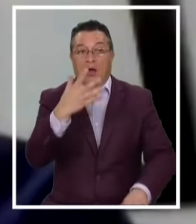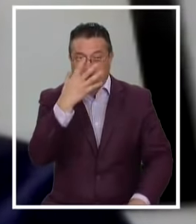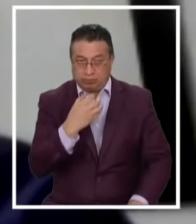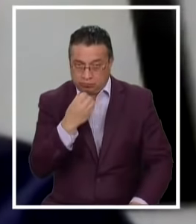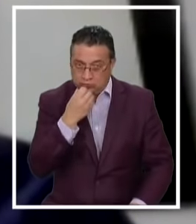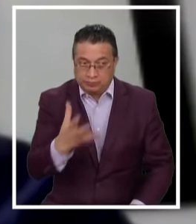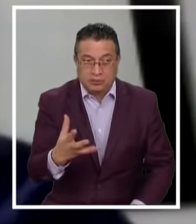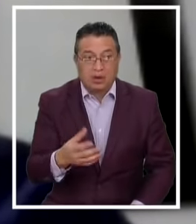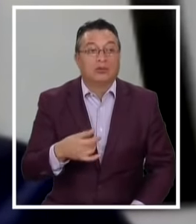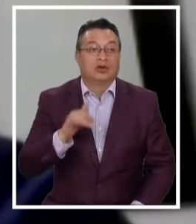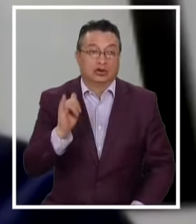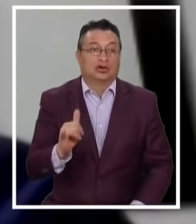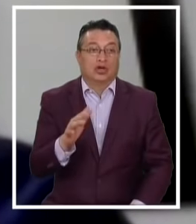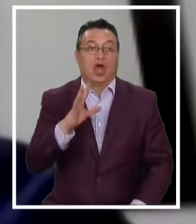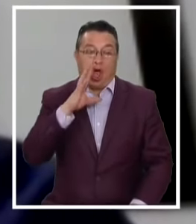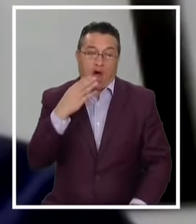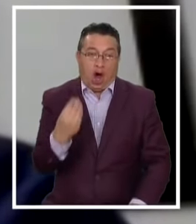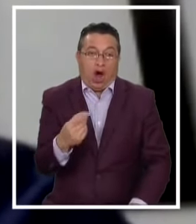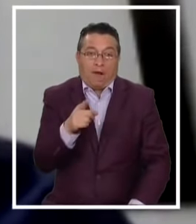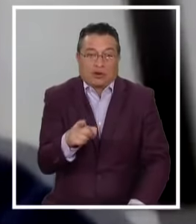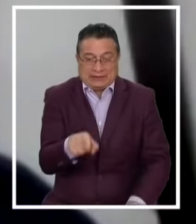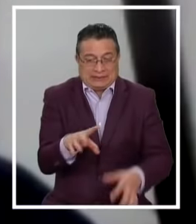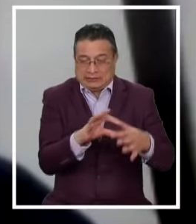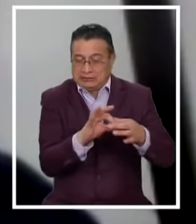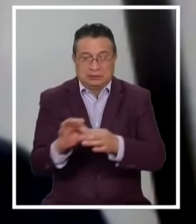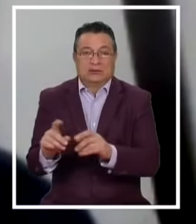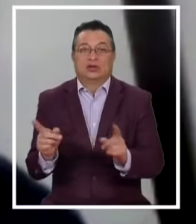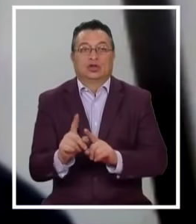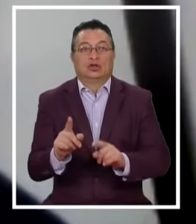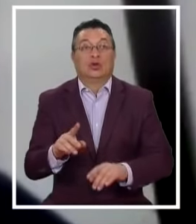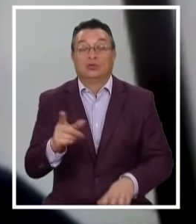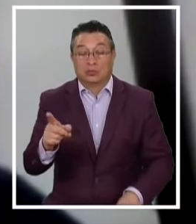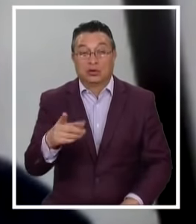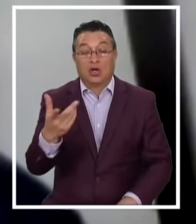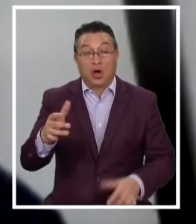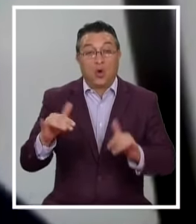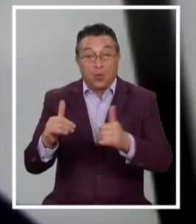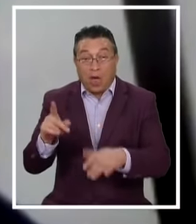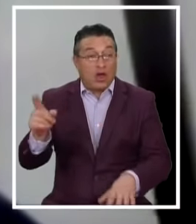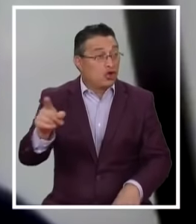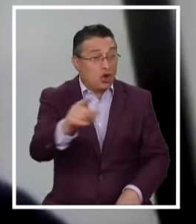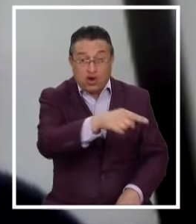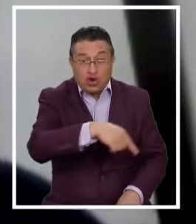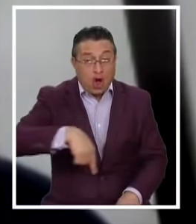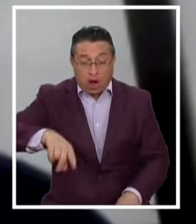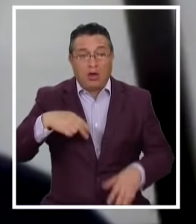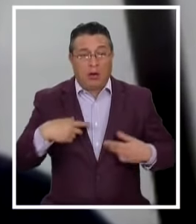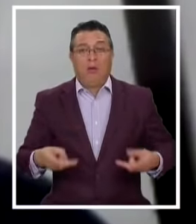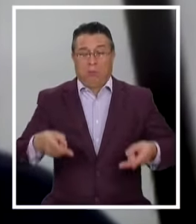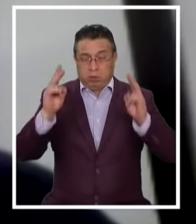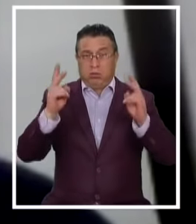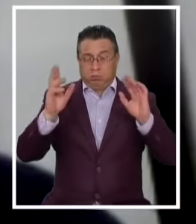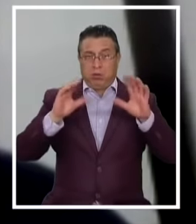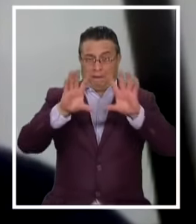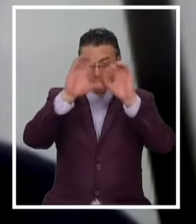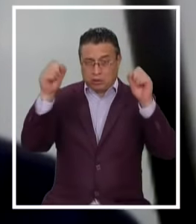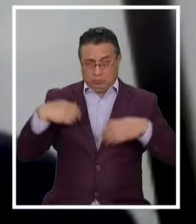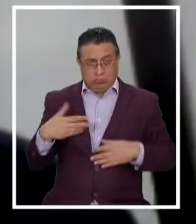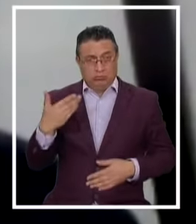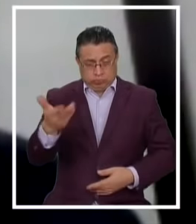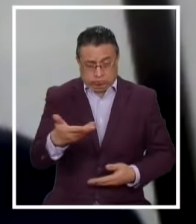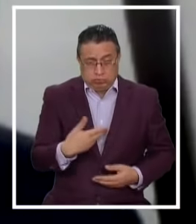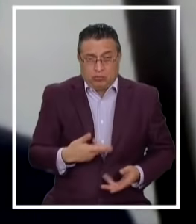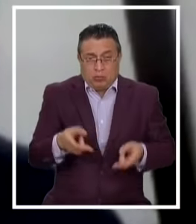por supuesto Ese hecho La verdad Que no existió En todo el club Tanto Alexis Como todos Estuvimos a disposición De la fiscalía Y confiamos